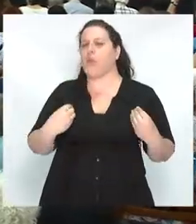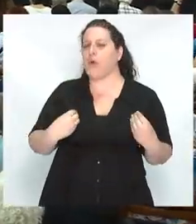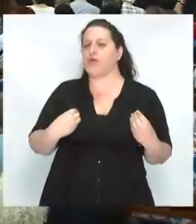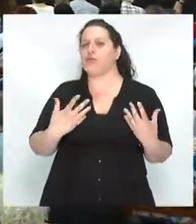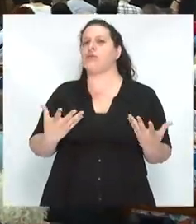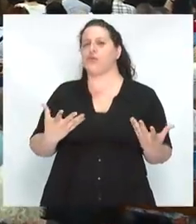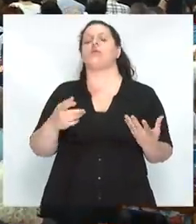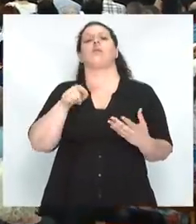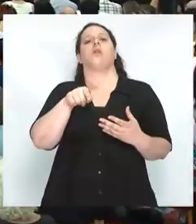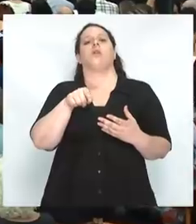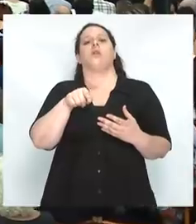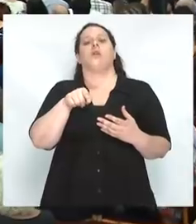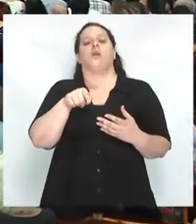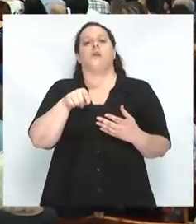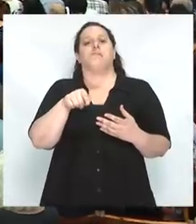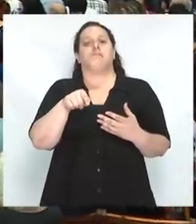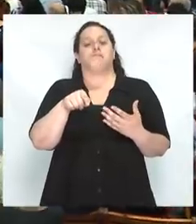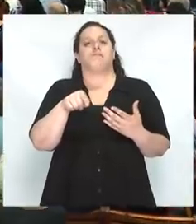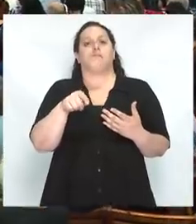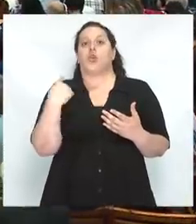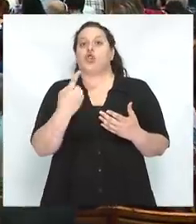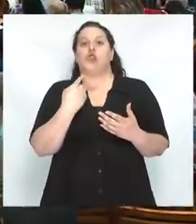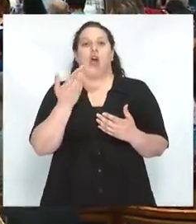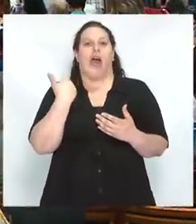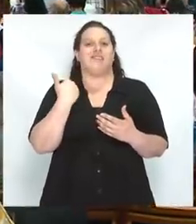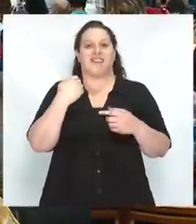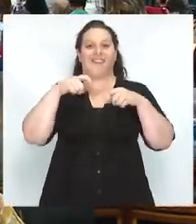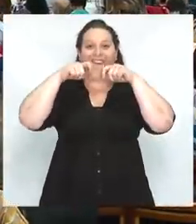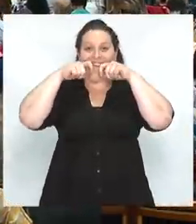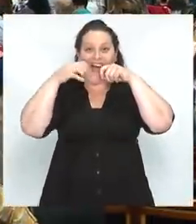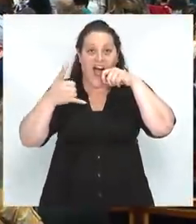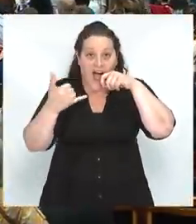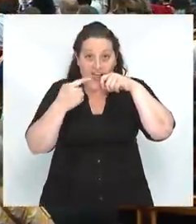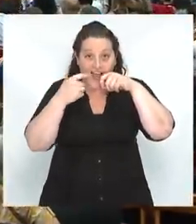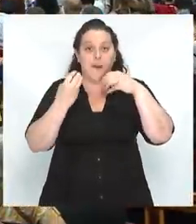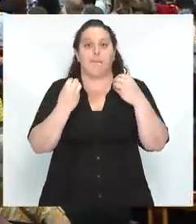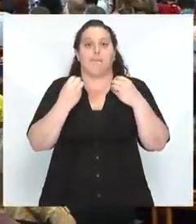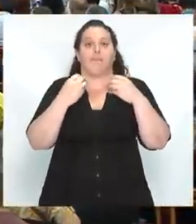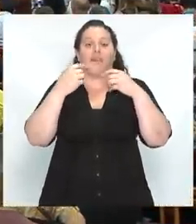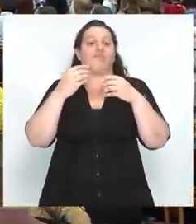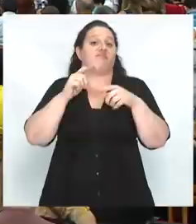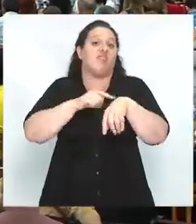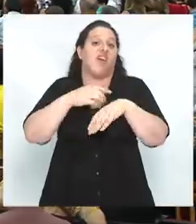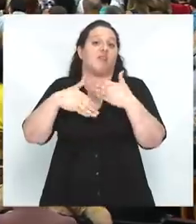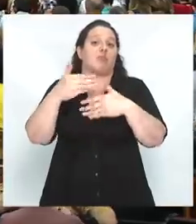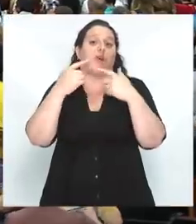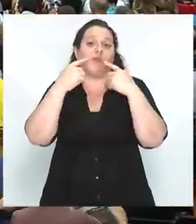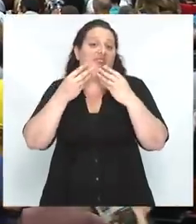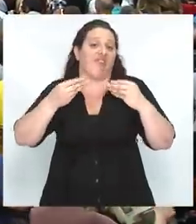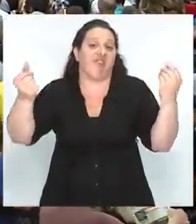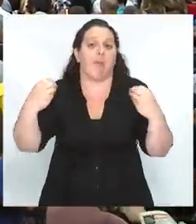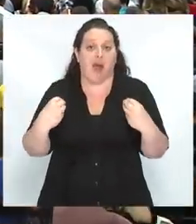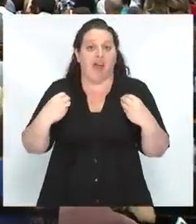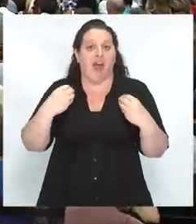planteo que perdimos los colmillos para poder hablar. El ser